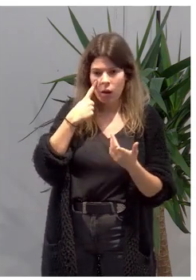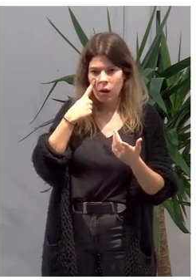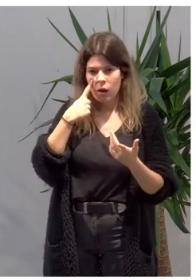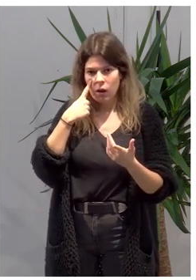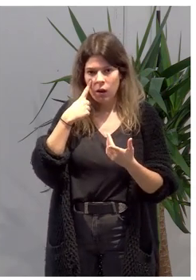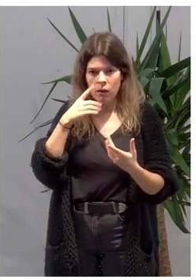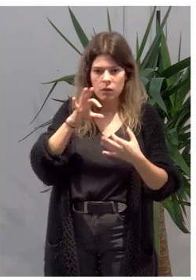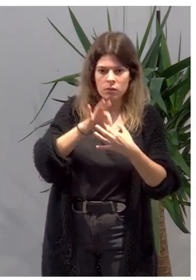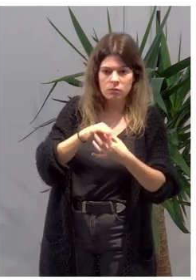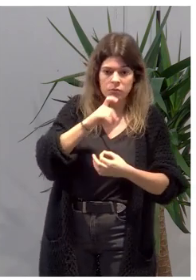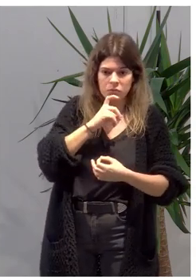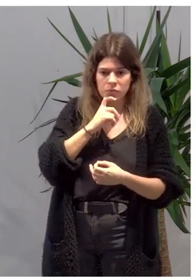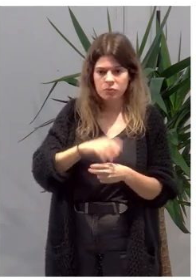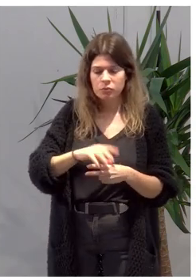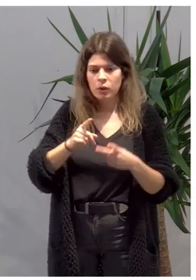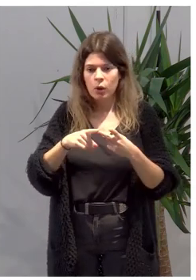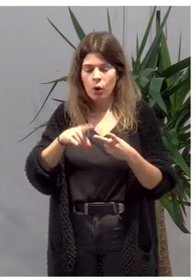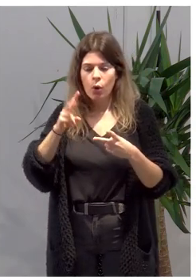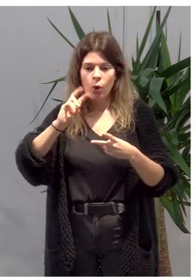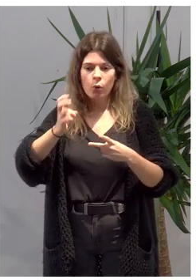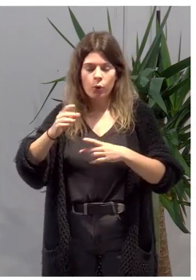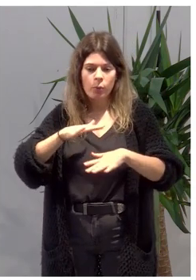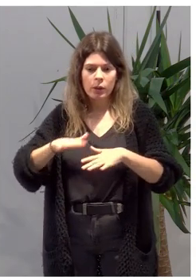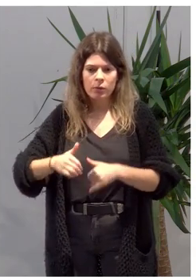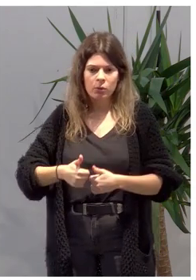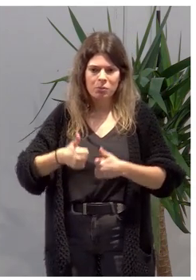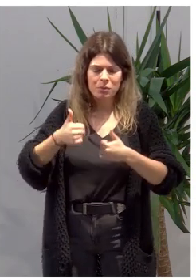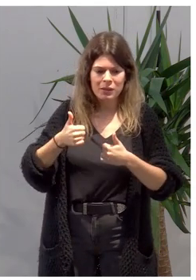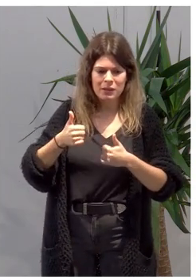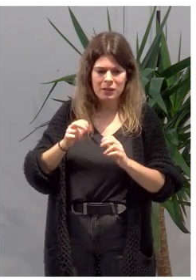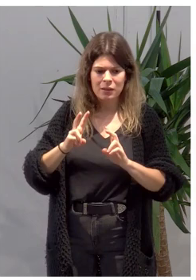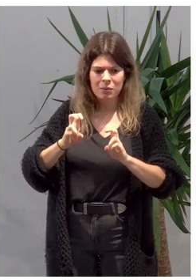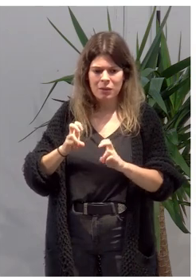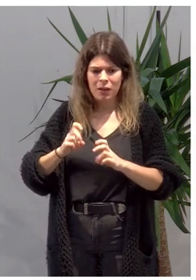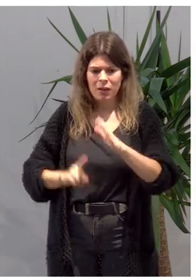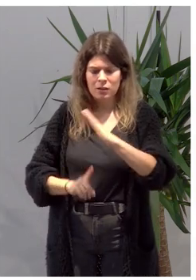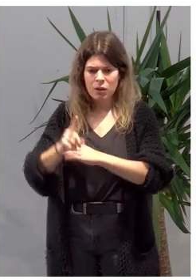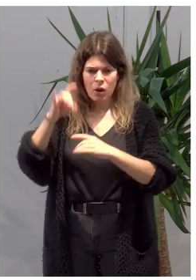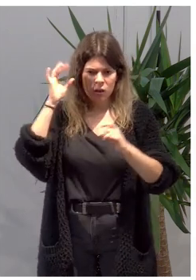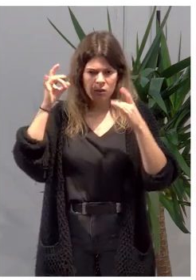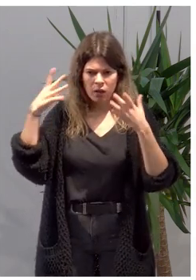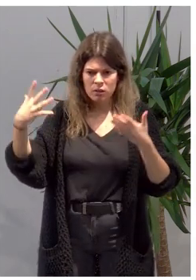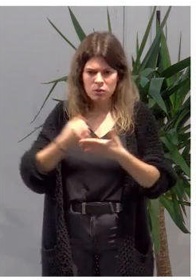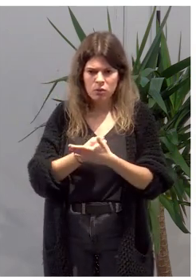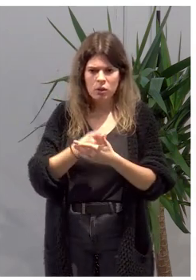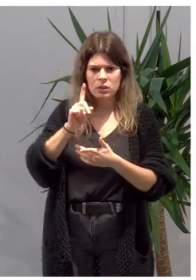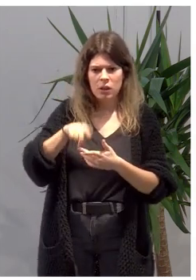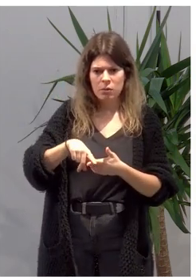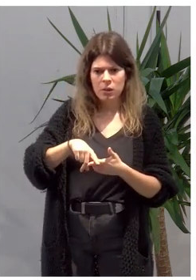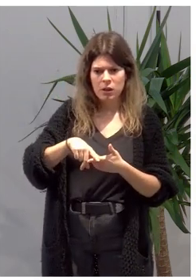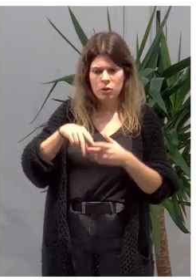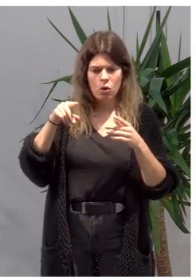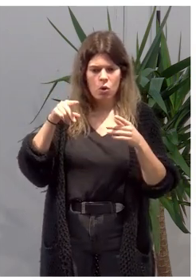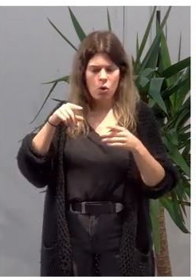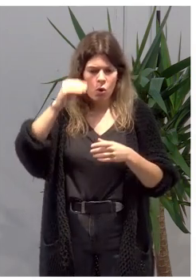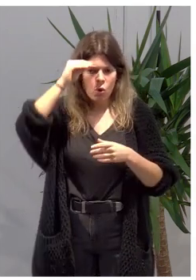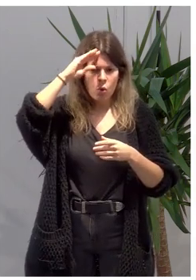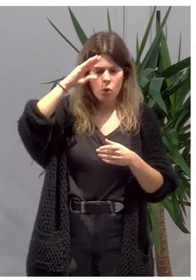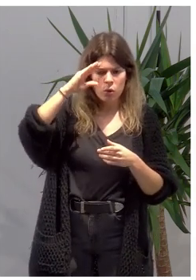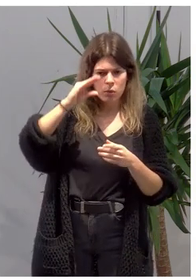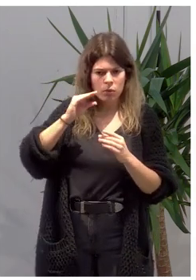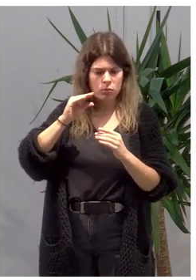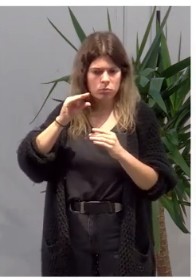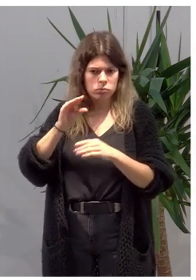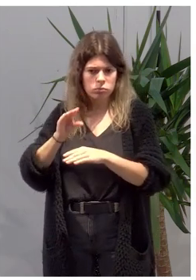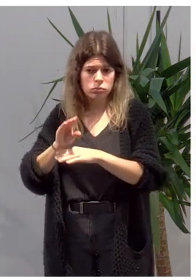las formas de funcionar. Y otro mucho más operativo, en que se analizará el desarrollo de todas las actividades realizadas y la transferencia de conocimientos a los procesos de